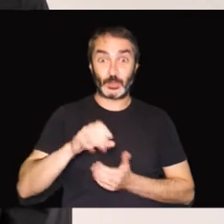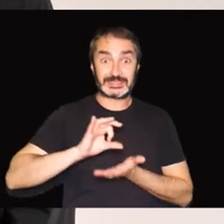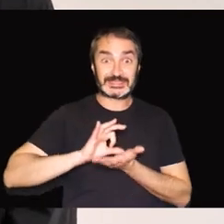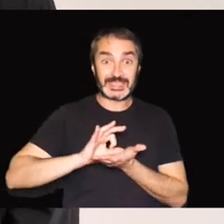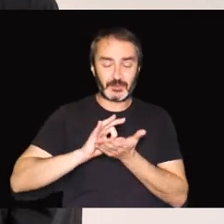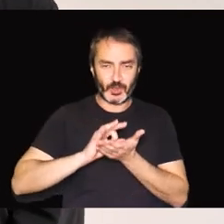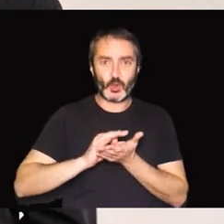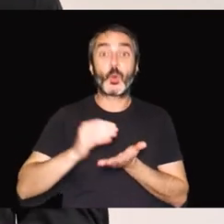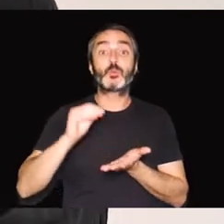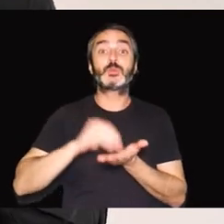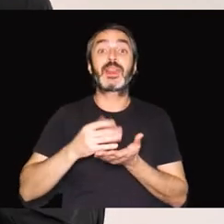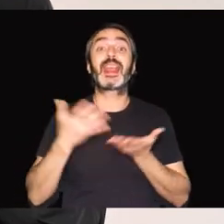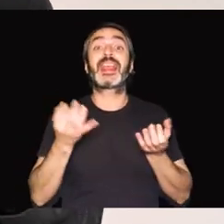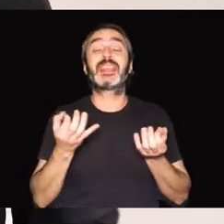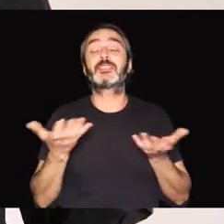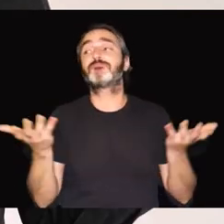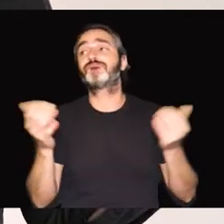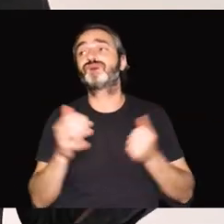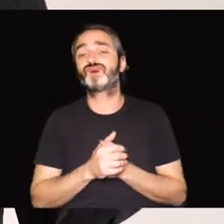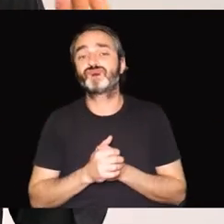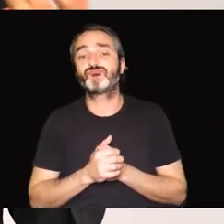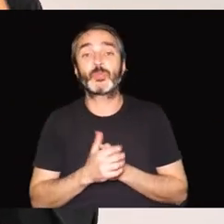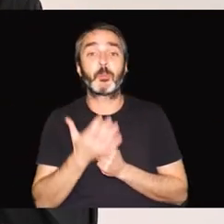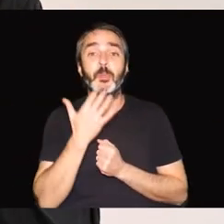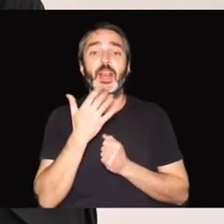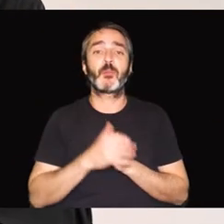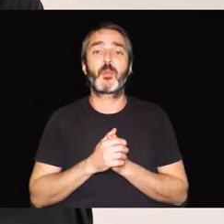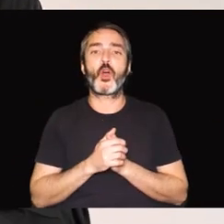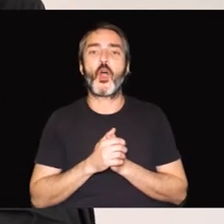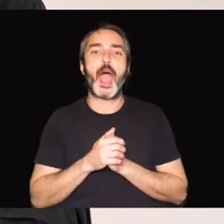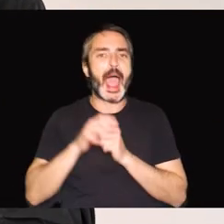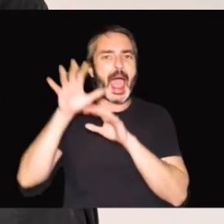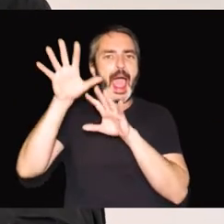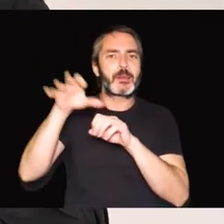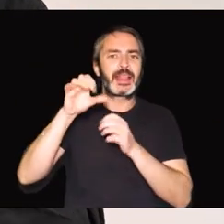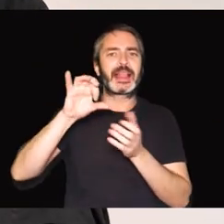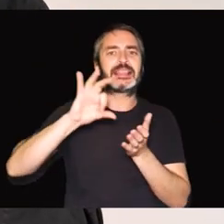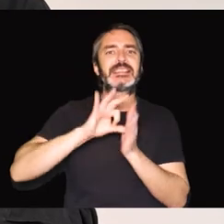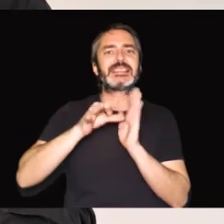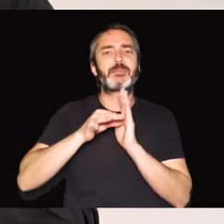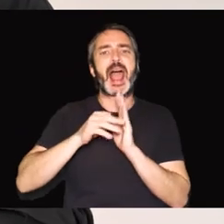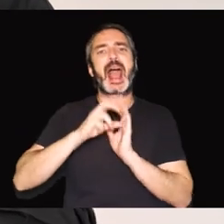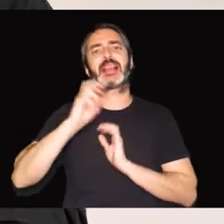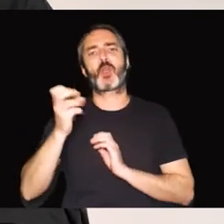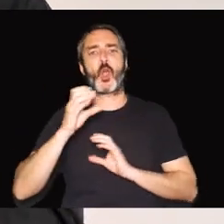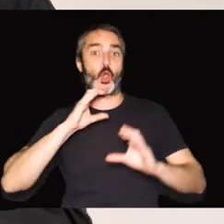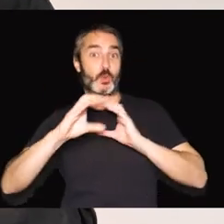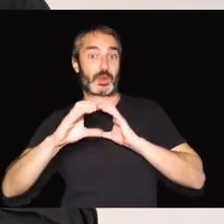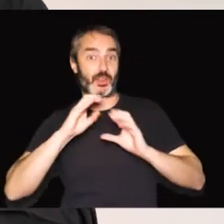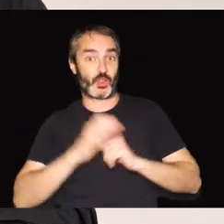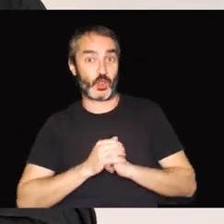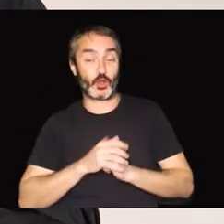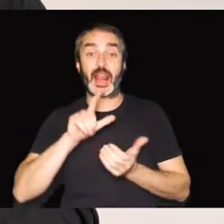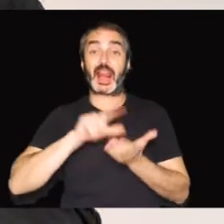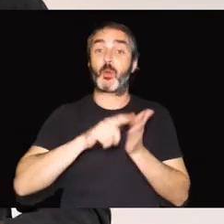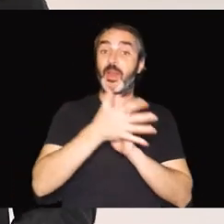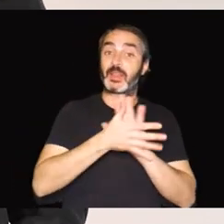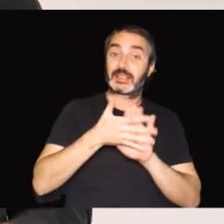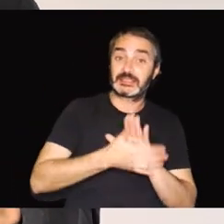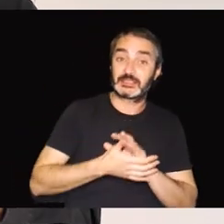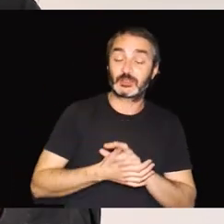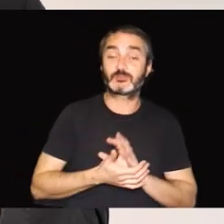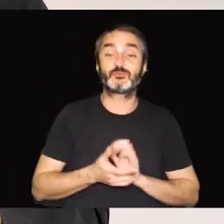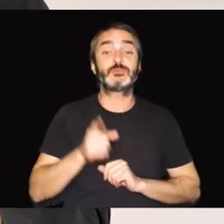muchas veces consisten en cosas como el aprendizaje de sistemas alternativos de comunicación o de lengua de signos.